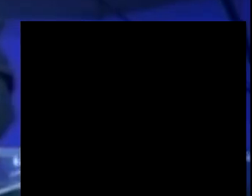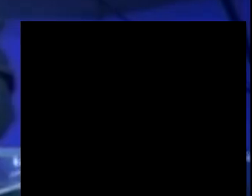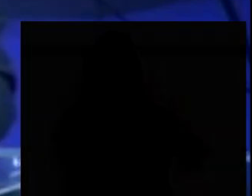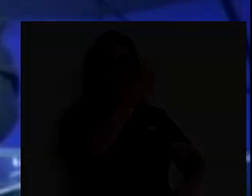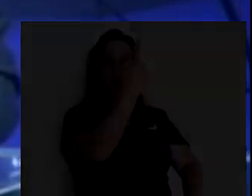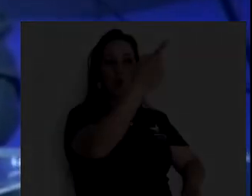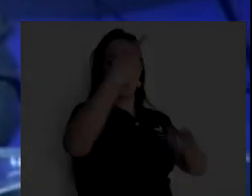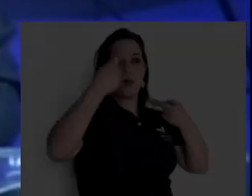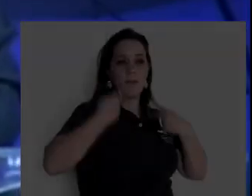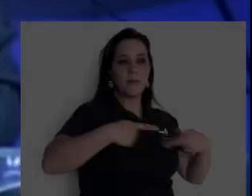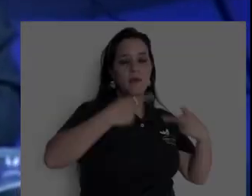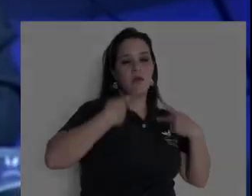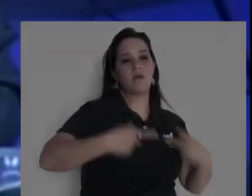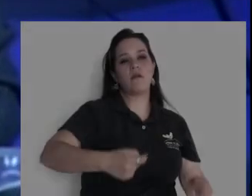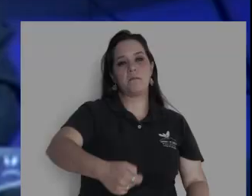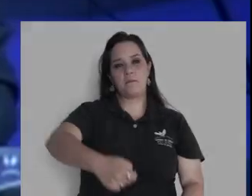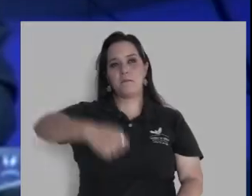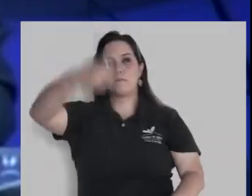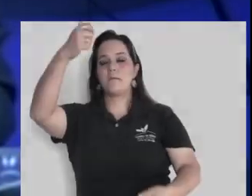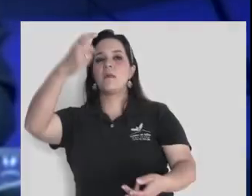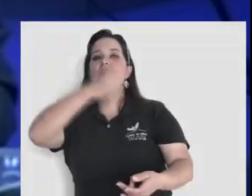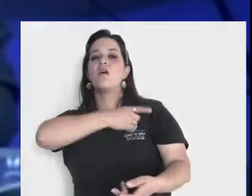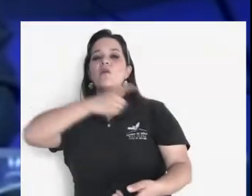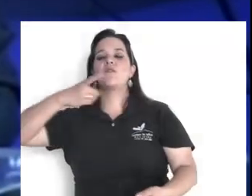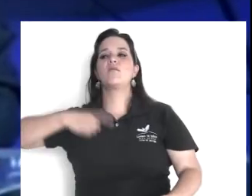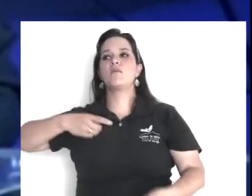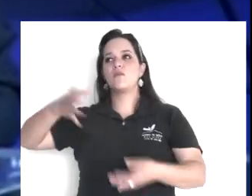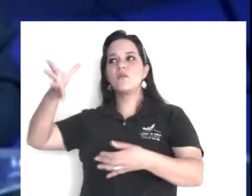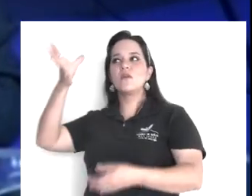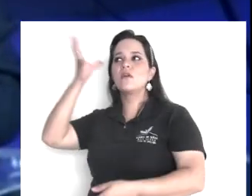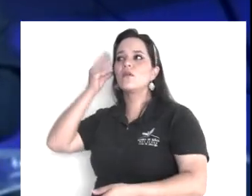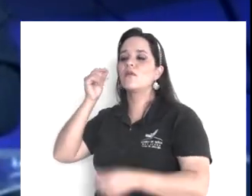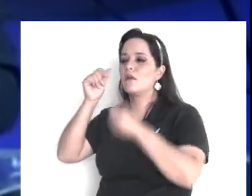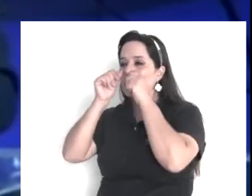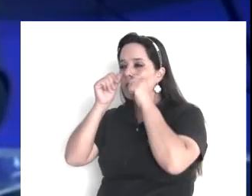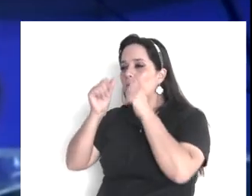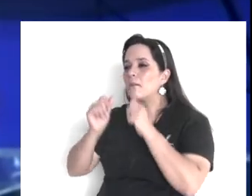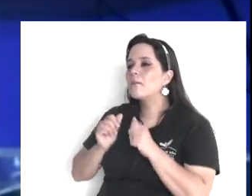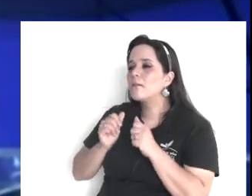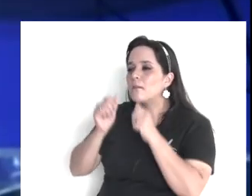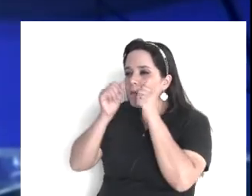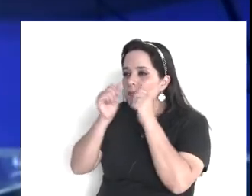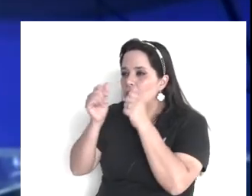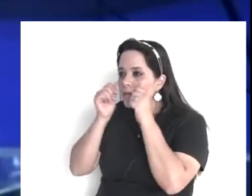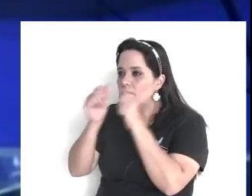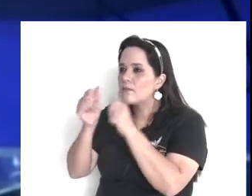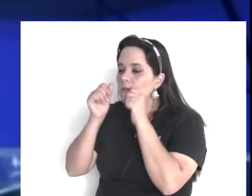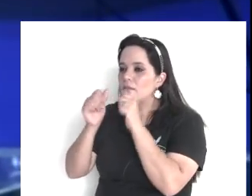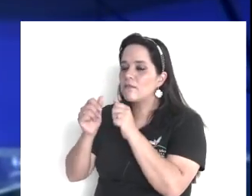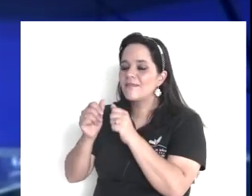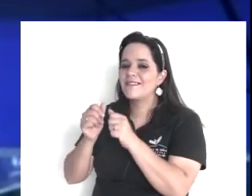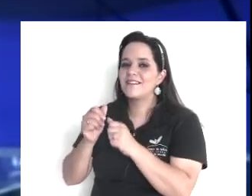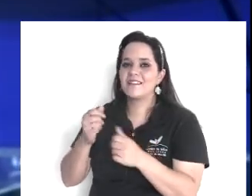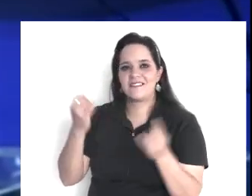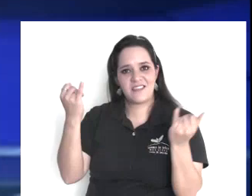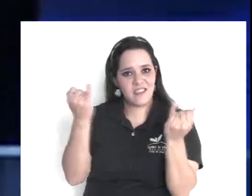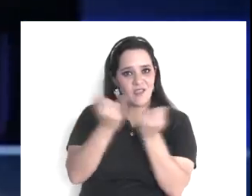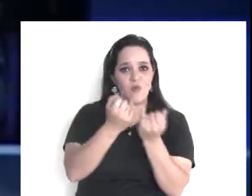¿qué les parece? ¿están entendiendo? o sea, nuestra ley, juzga a alguien,